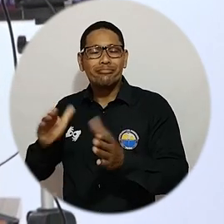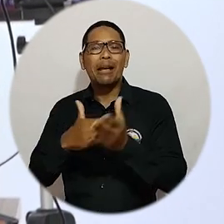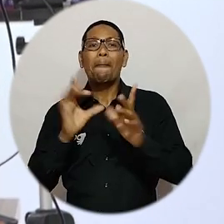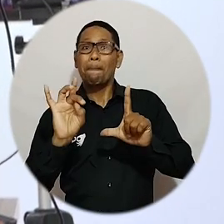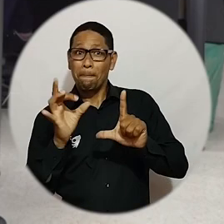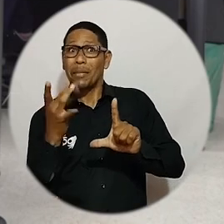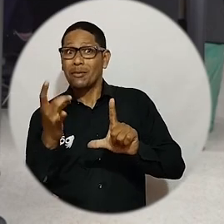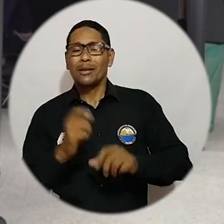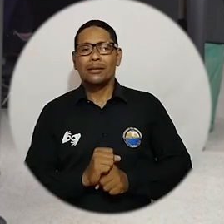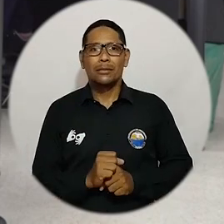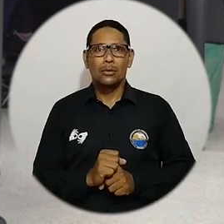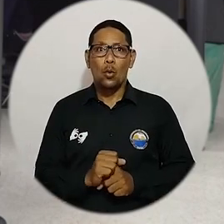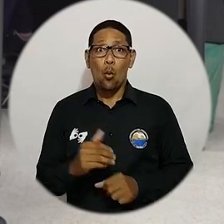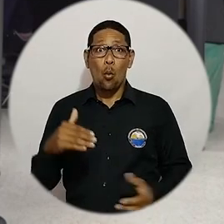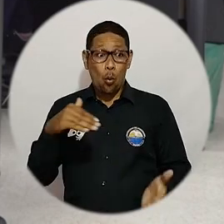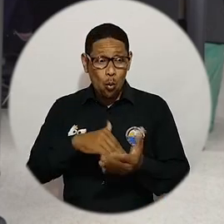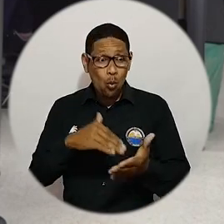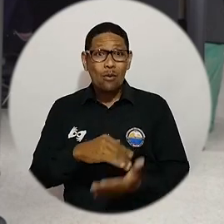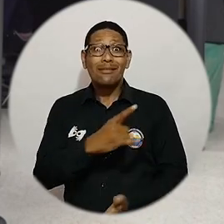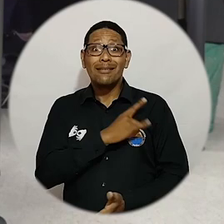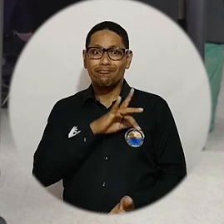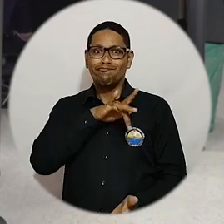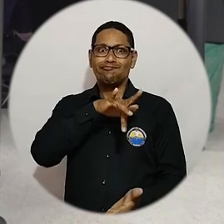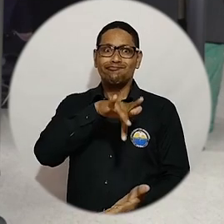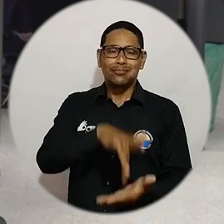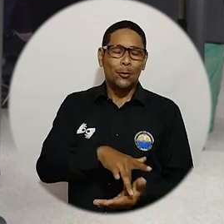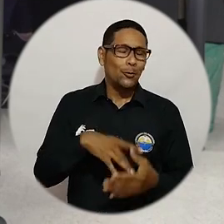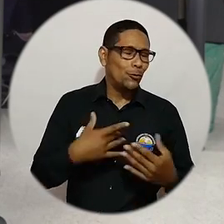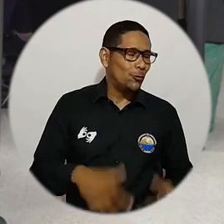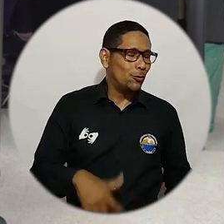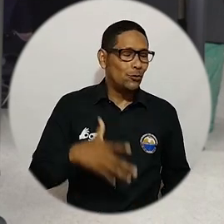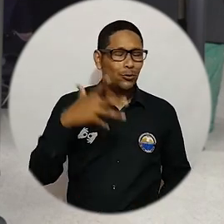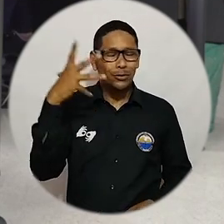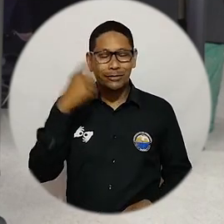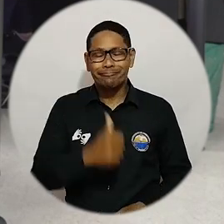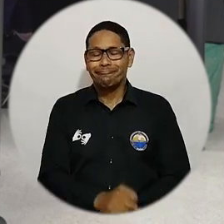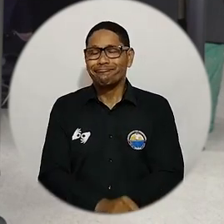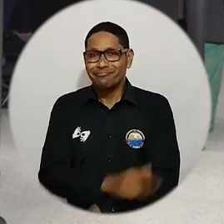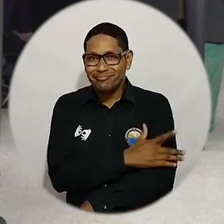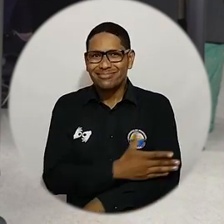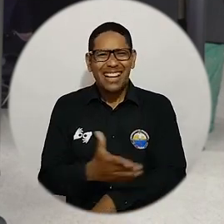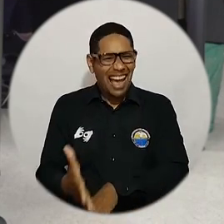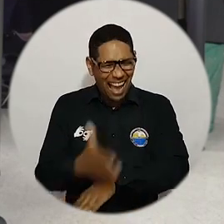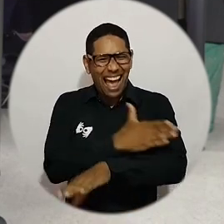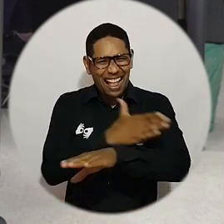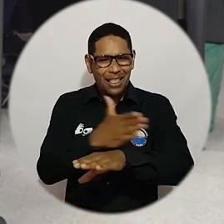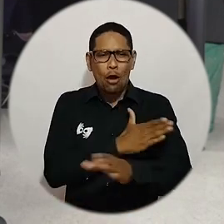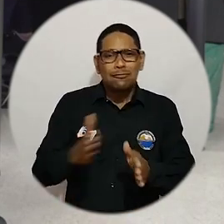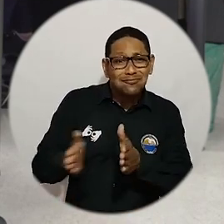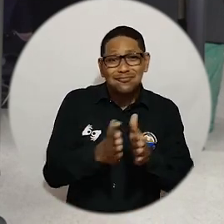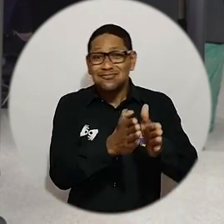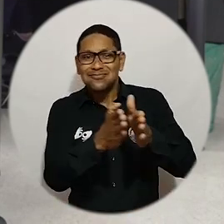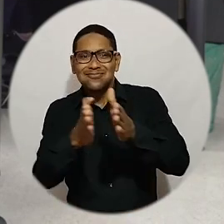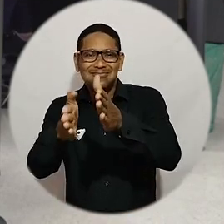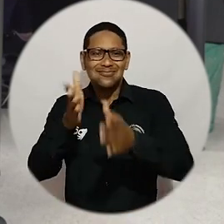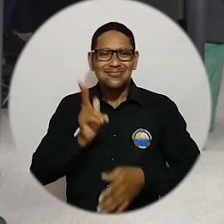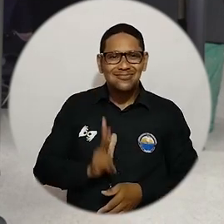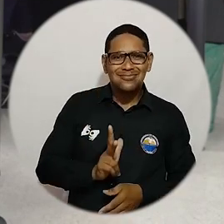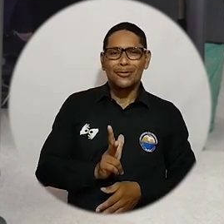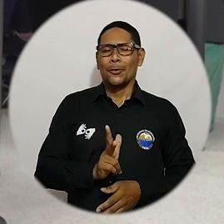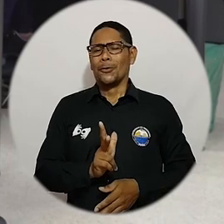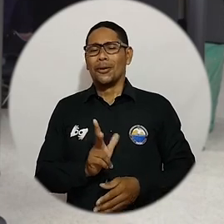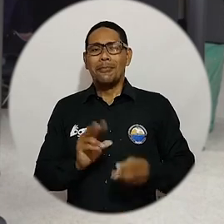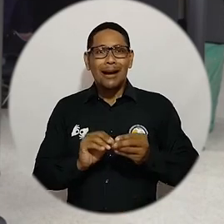que no han podido regresar. Volver a la universidad significa retomar ciertos de esos caminos que quizás uno había dejado de lado,